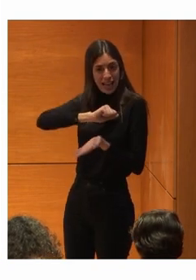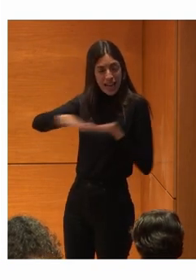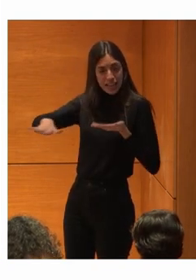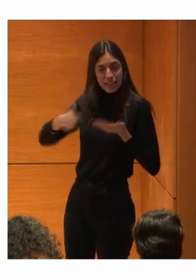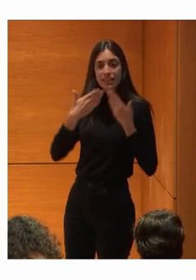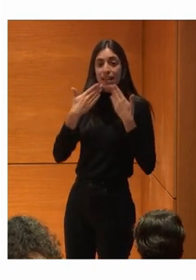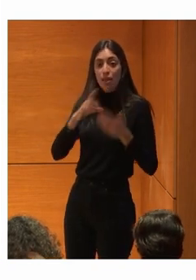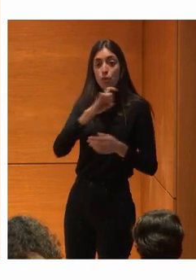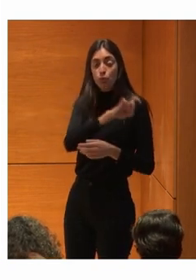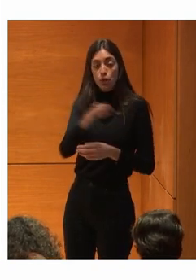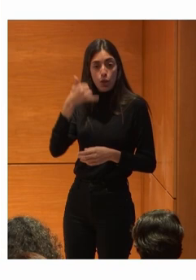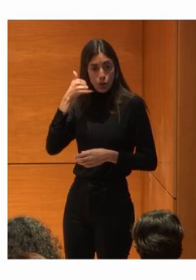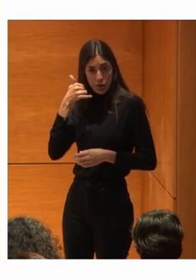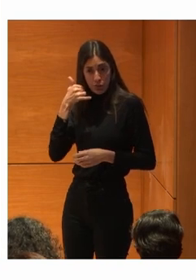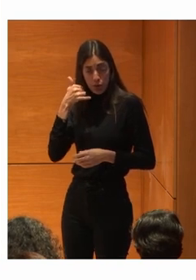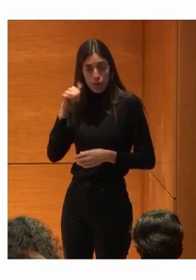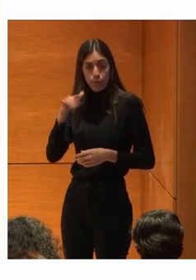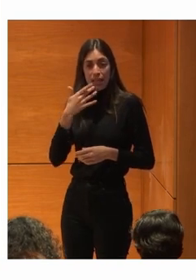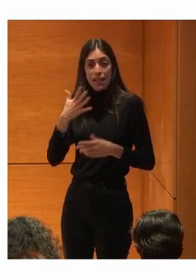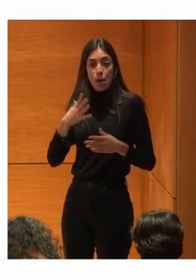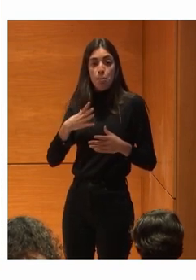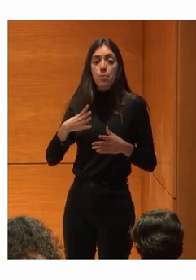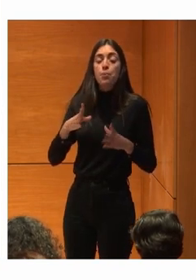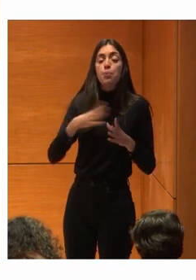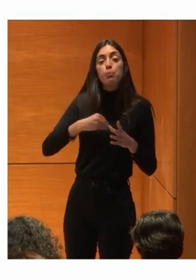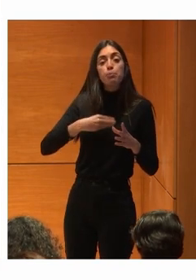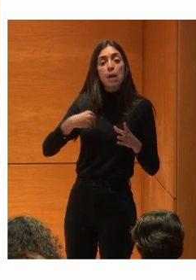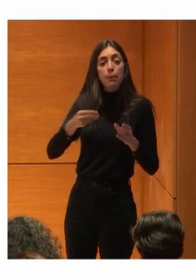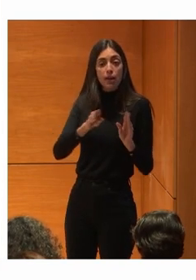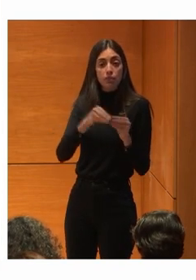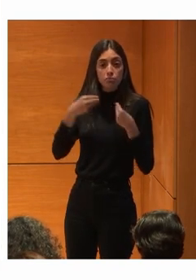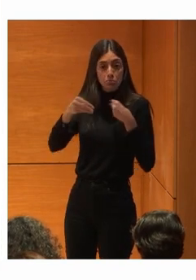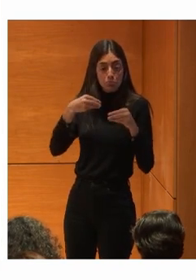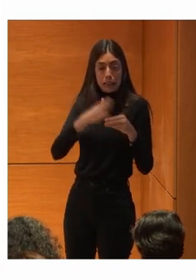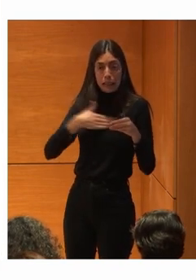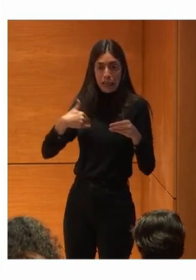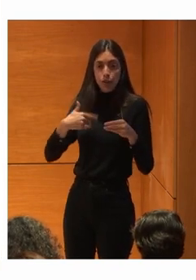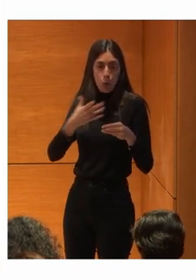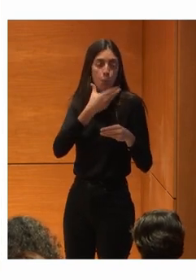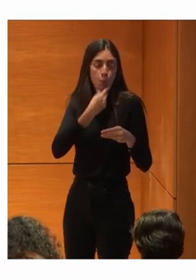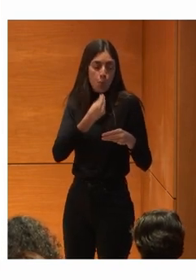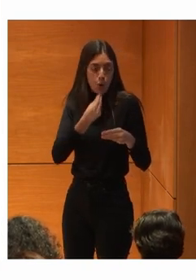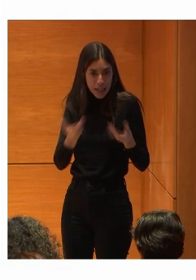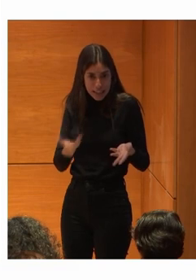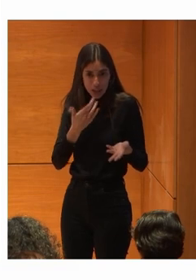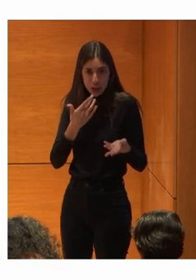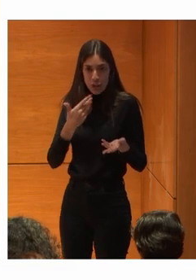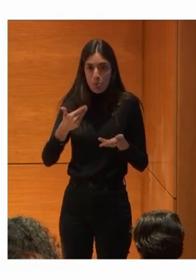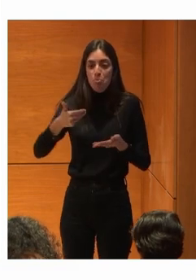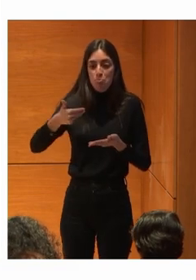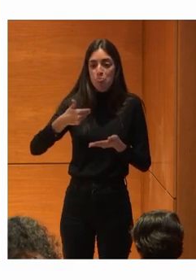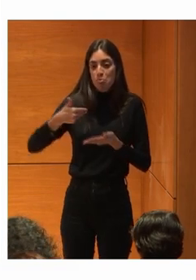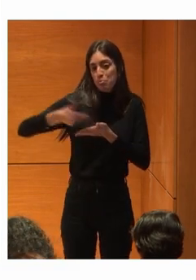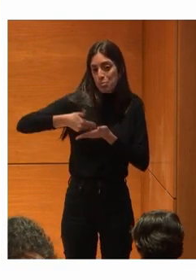fundación Desde la web De la Fundación Telefónica Si alguien quiere en papel Es que es suficientemente bonito Y tal O sea, gusta tocarlo Es bueno Lo he leído Me lo pedís